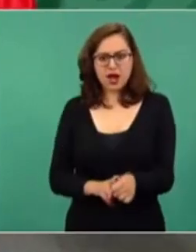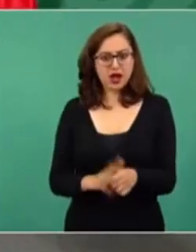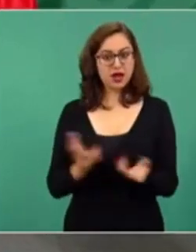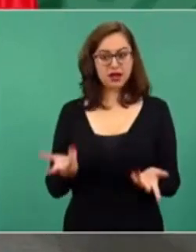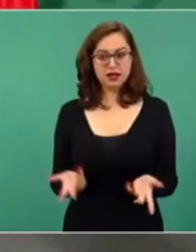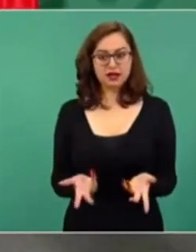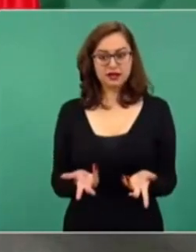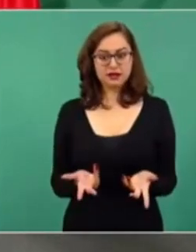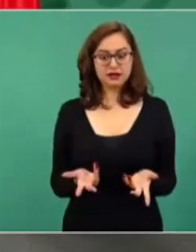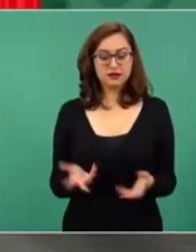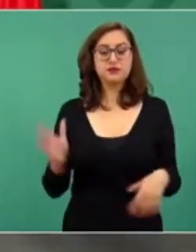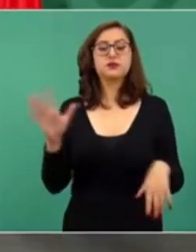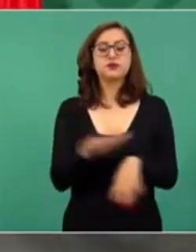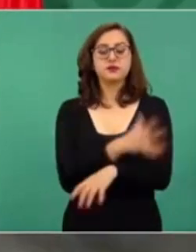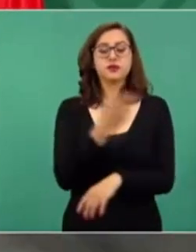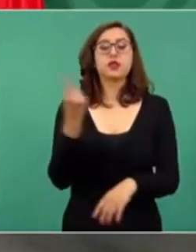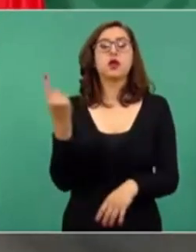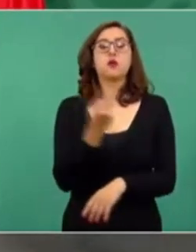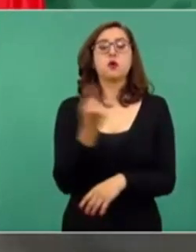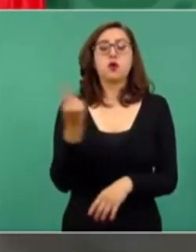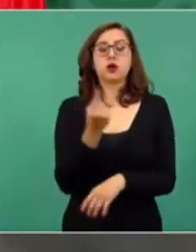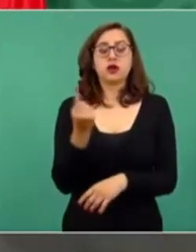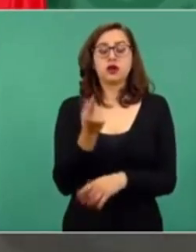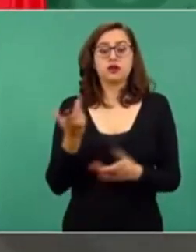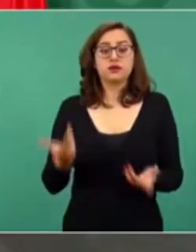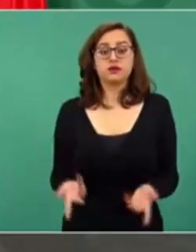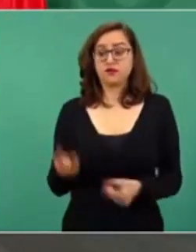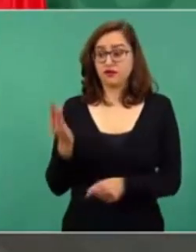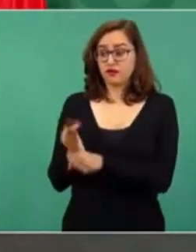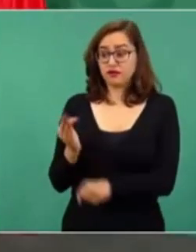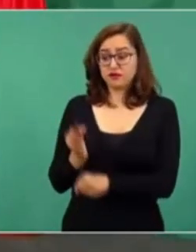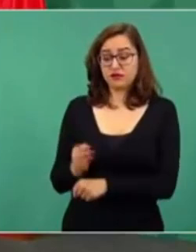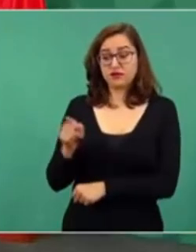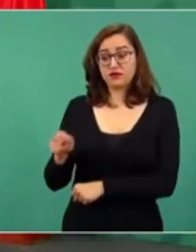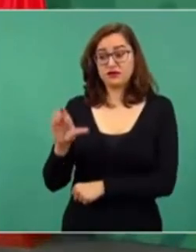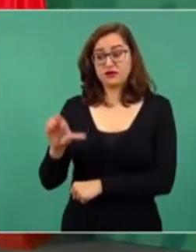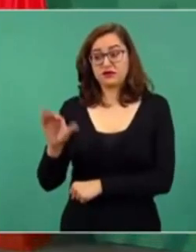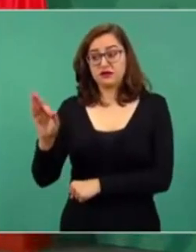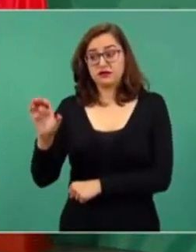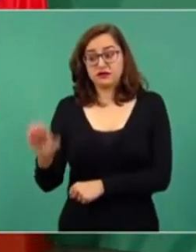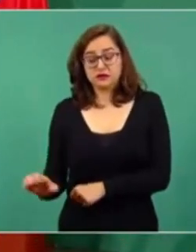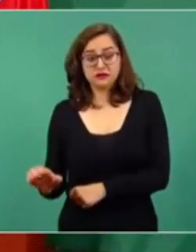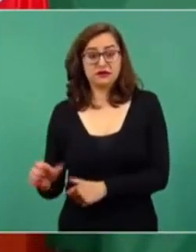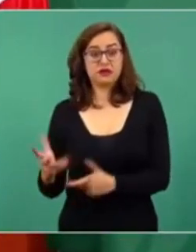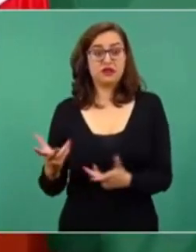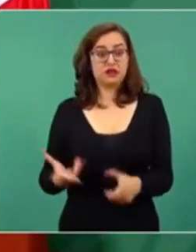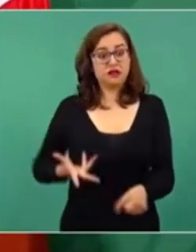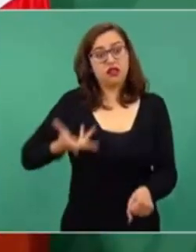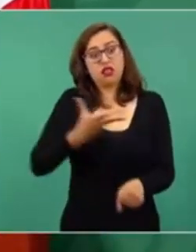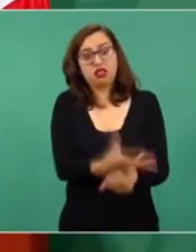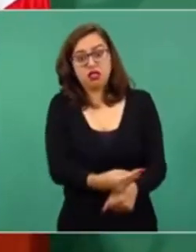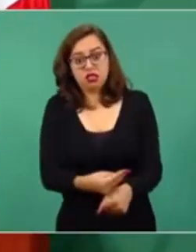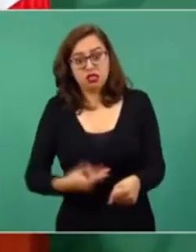sólo está subsidiando a las empresas particulares,